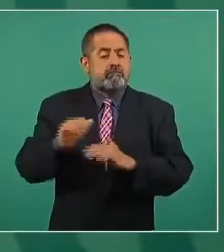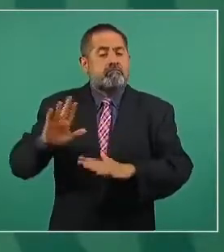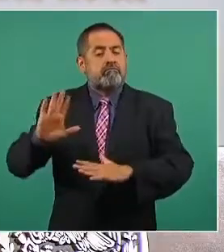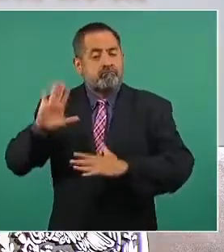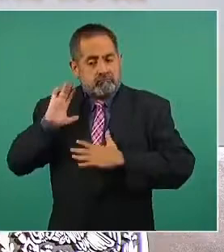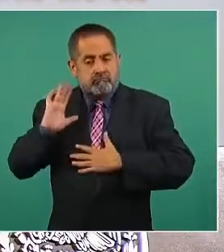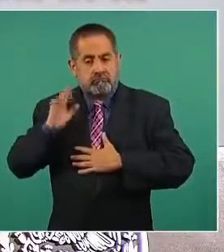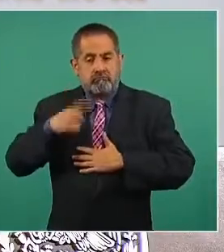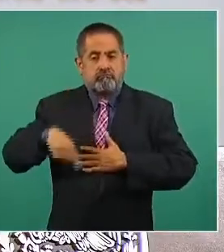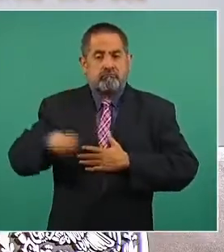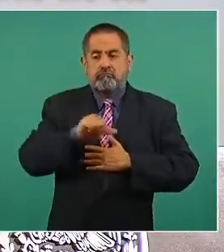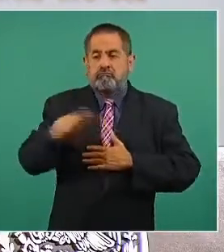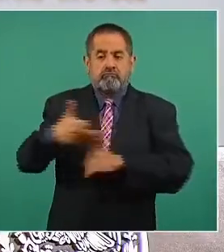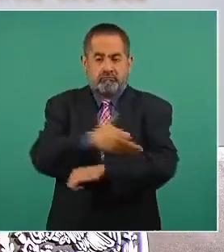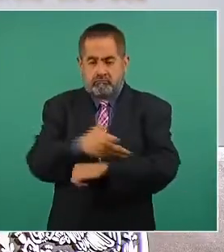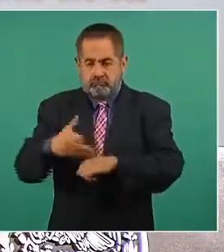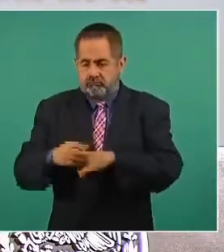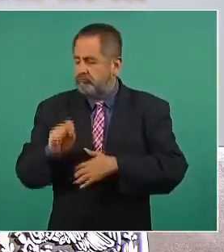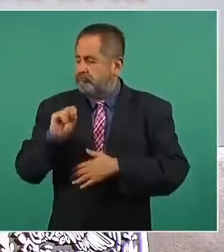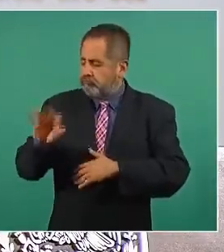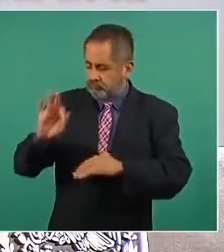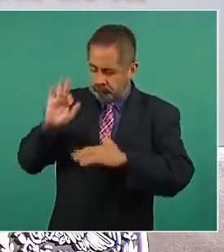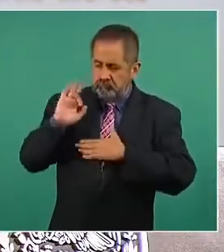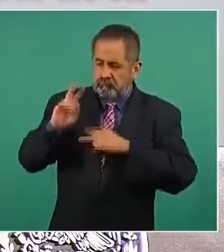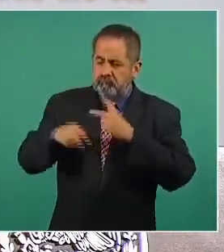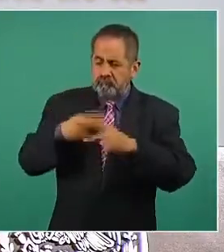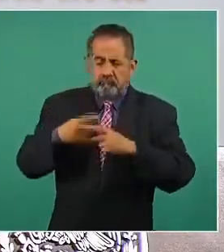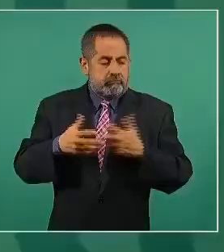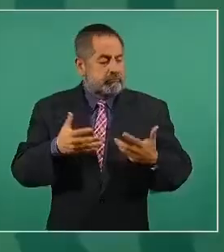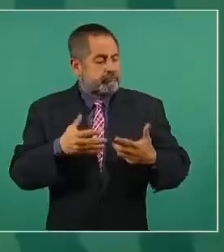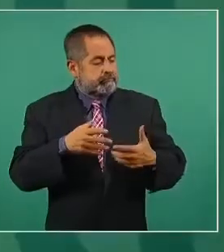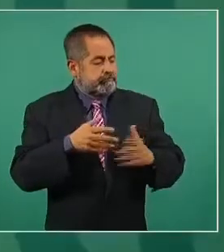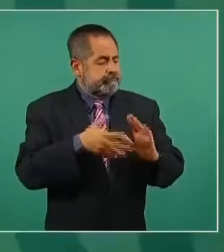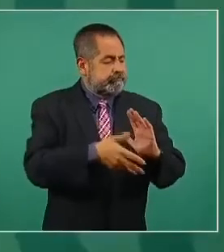hicimos con los familiares de las víctimas y vamos a cumplirlo.